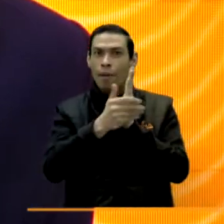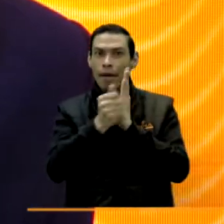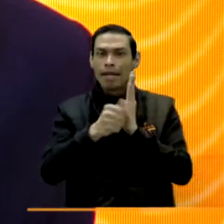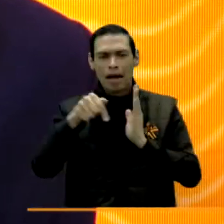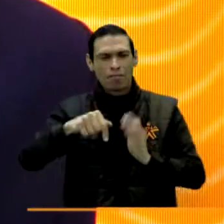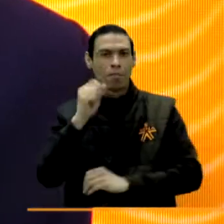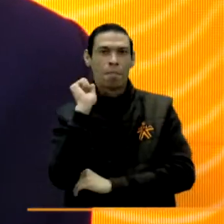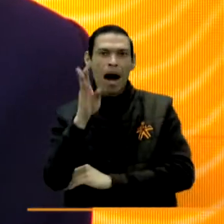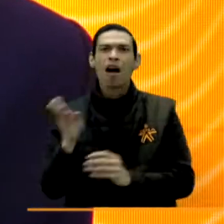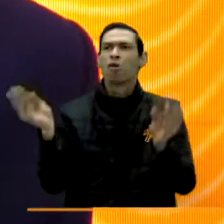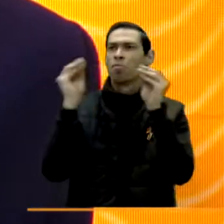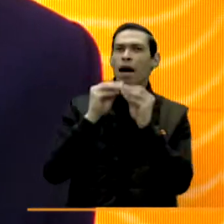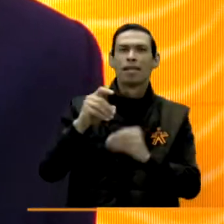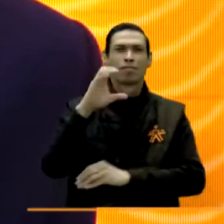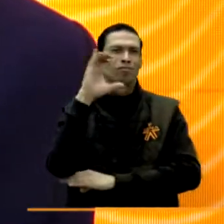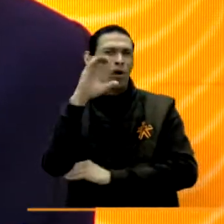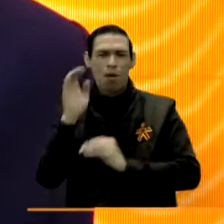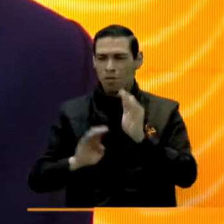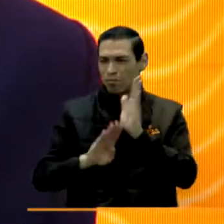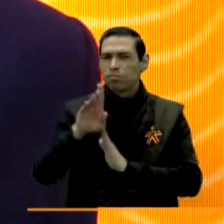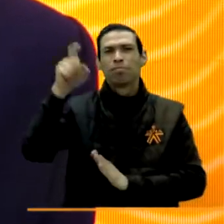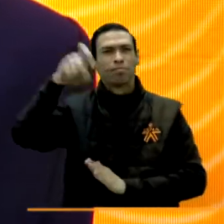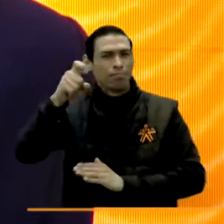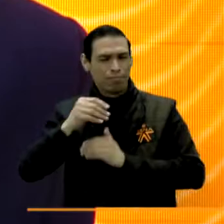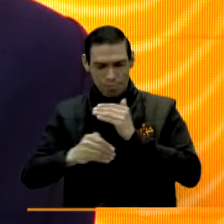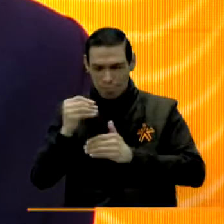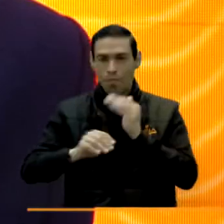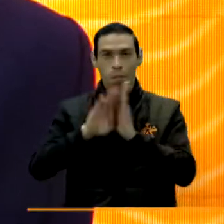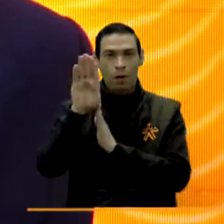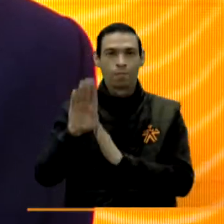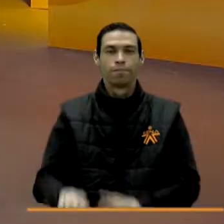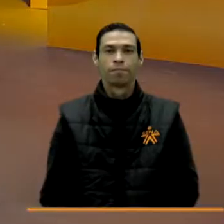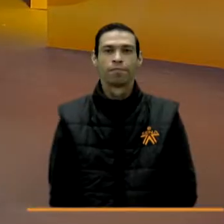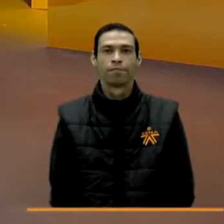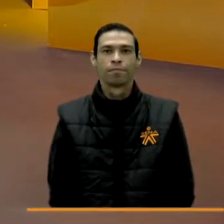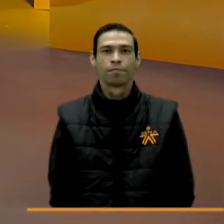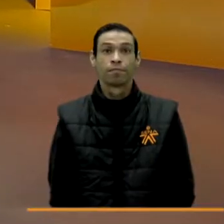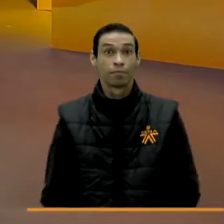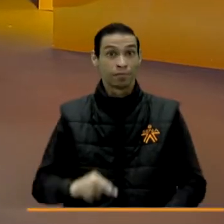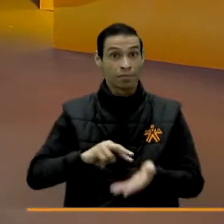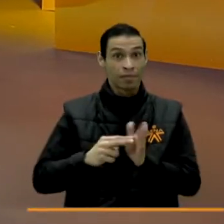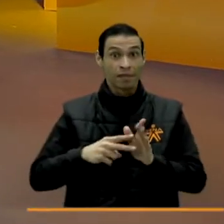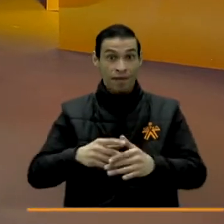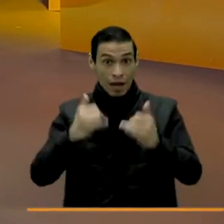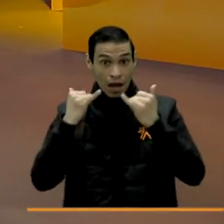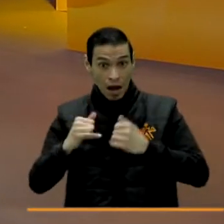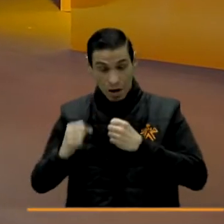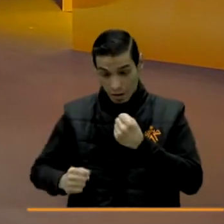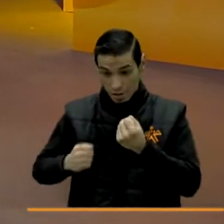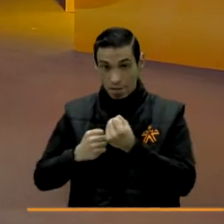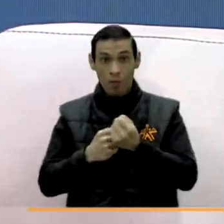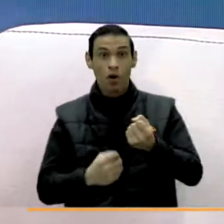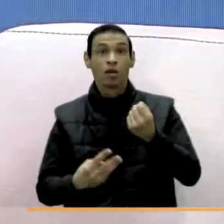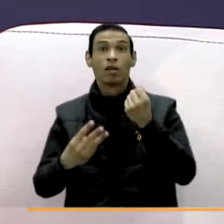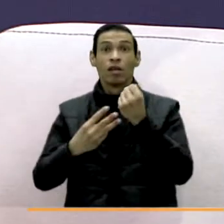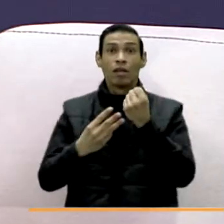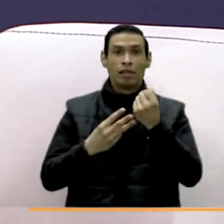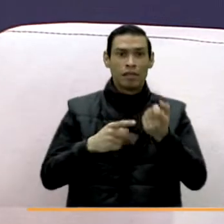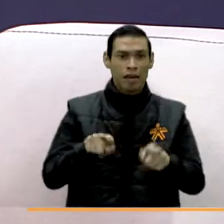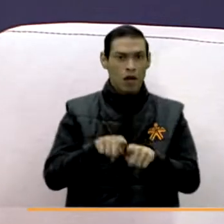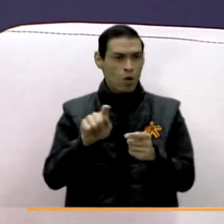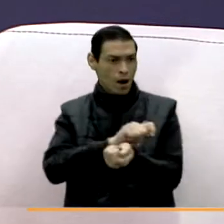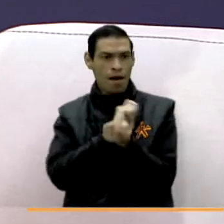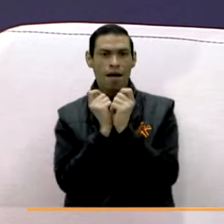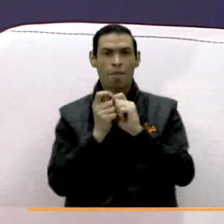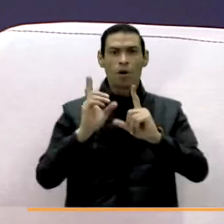prácticamente el país las necesita para poder generar un proceso de desarrollo. O sea, que la actualización hoy que está haciendo el SENA, a la transformación digital,